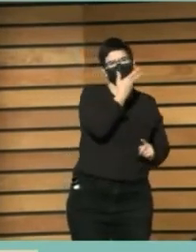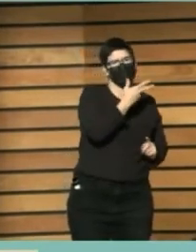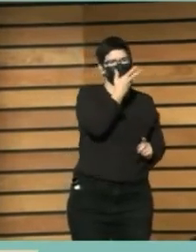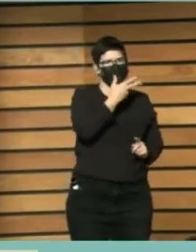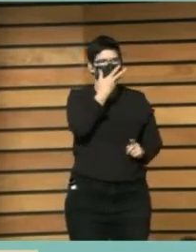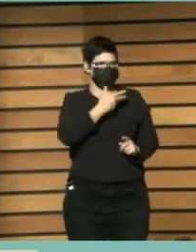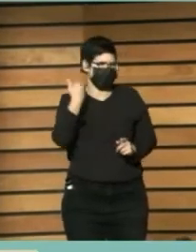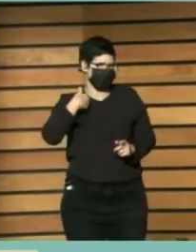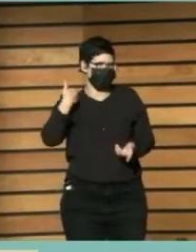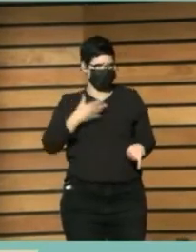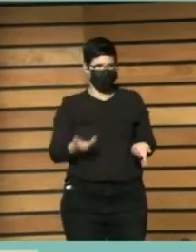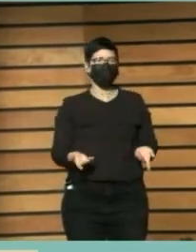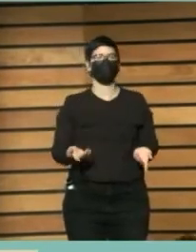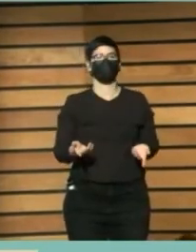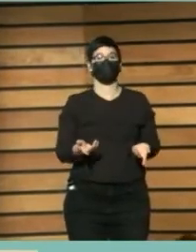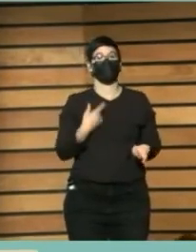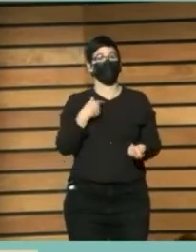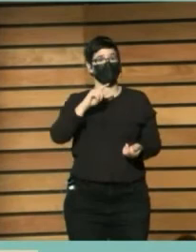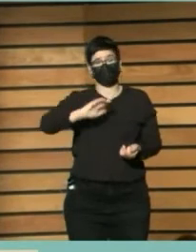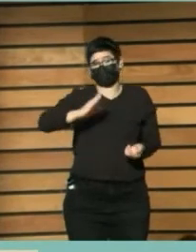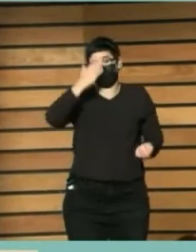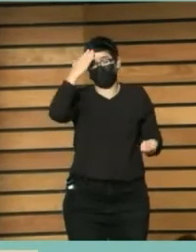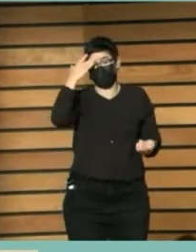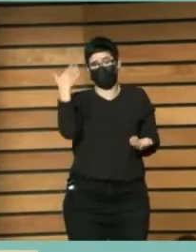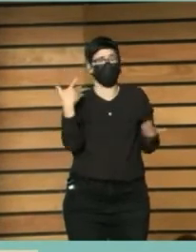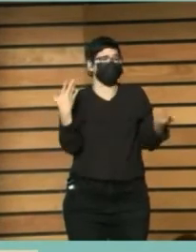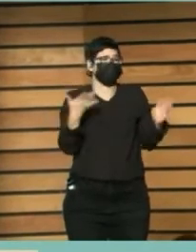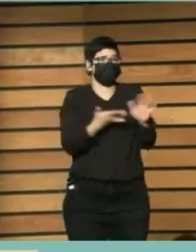Y la principal Actividad Ahí es Charlar